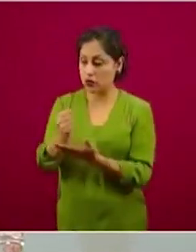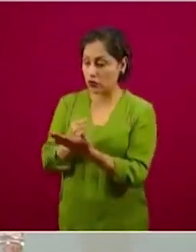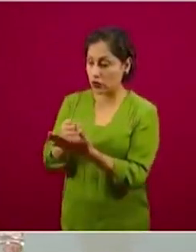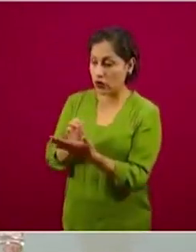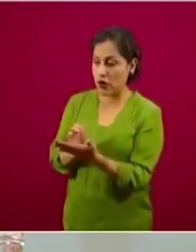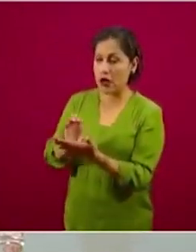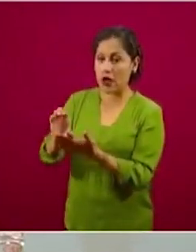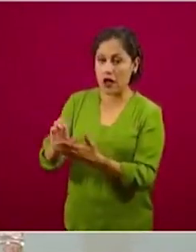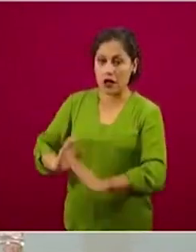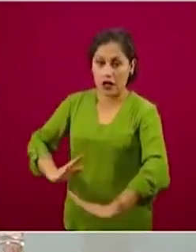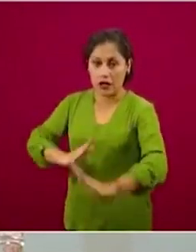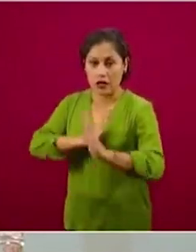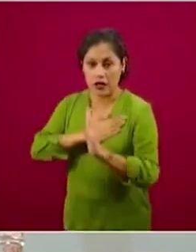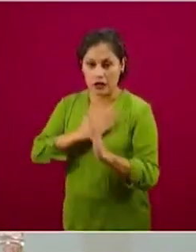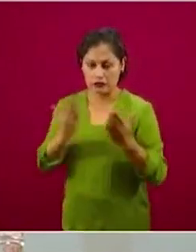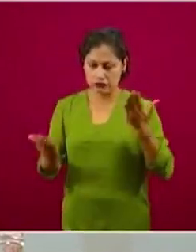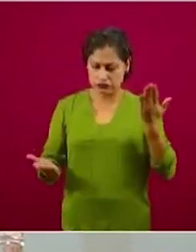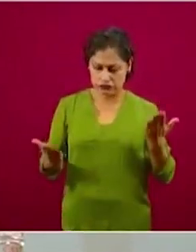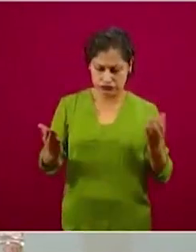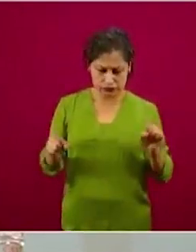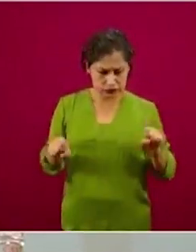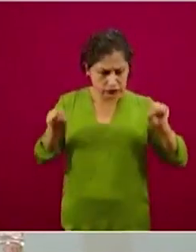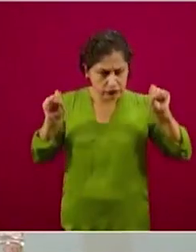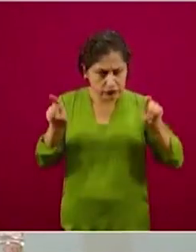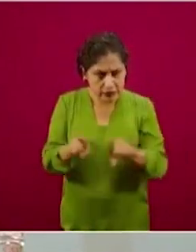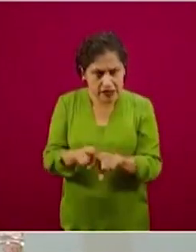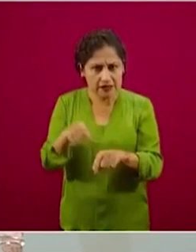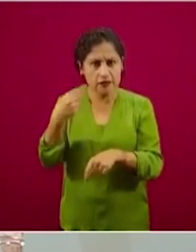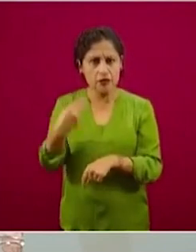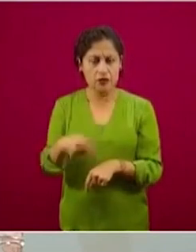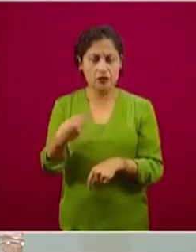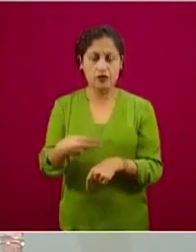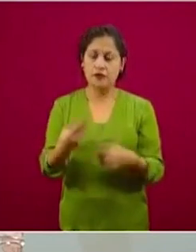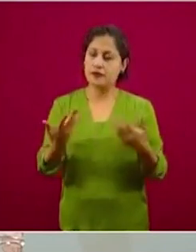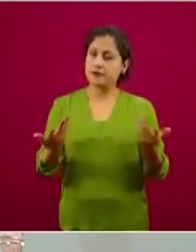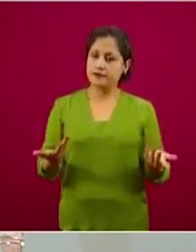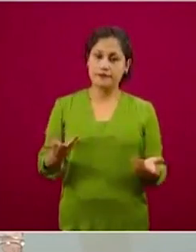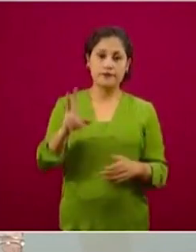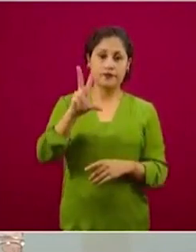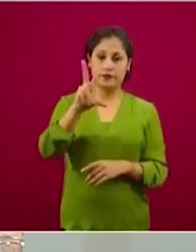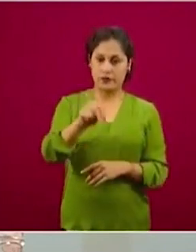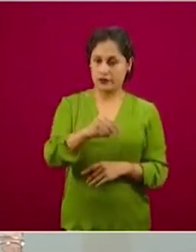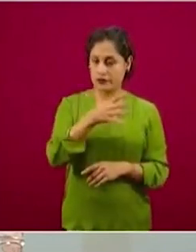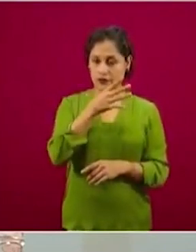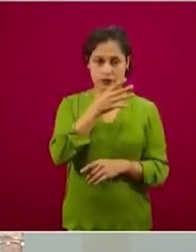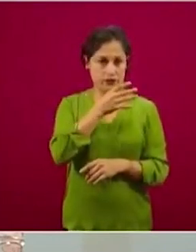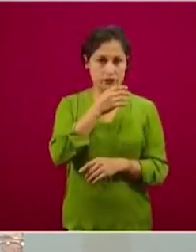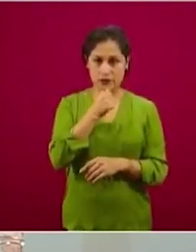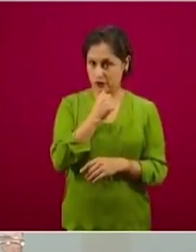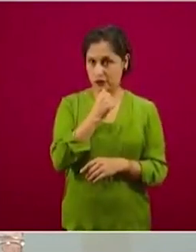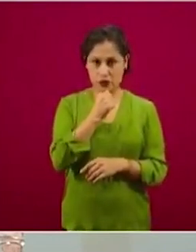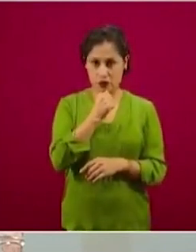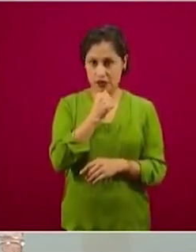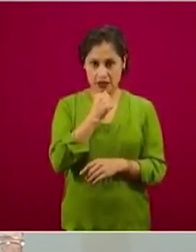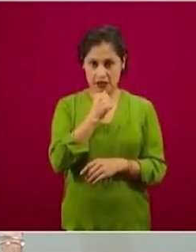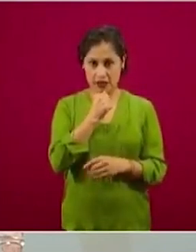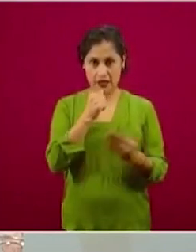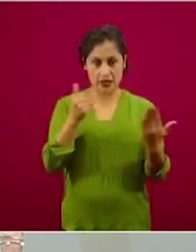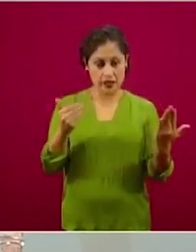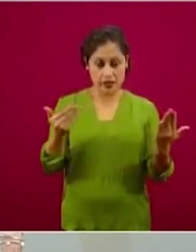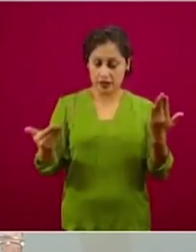otorgar un solo crédito a cada